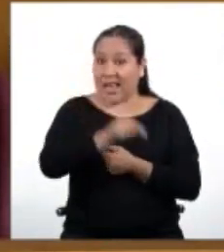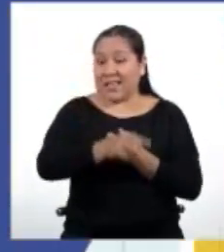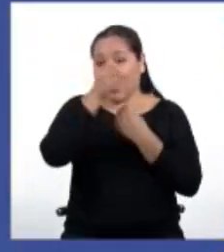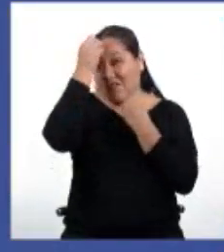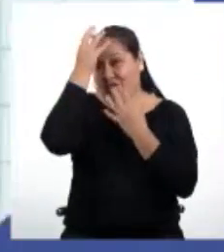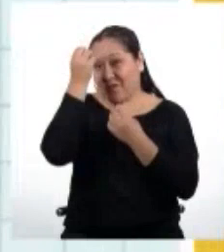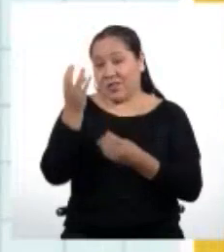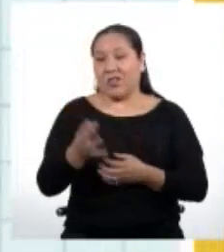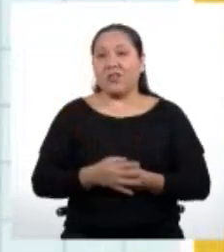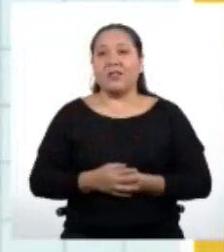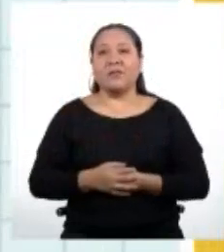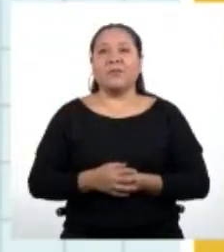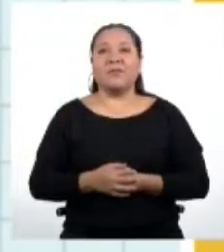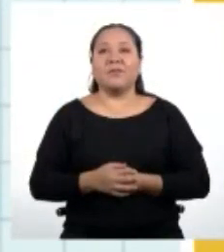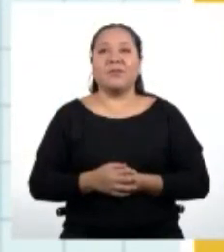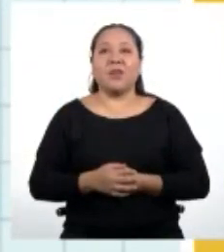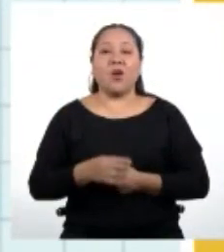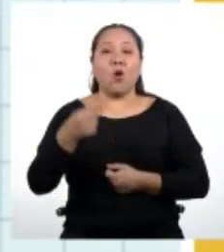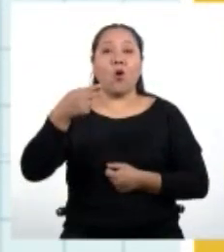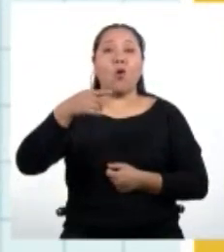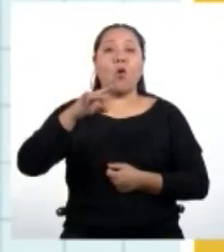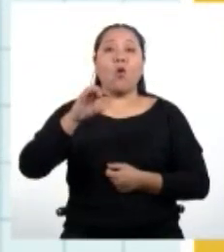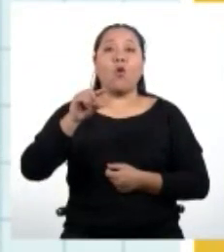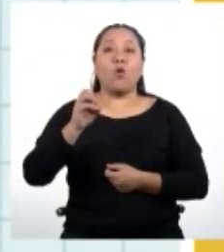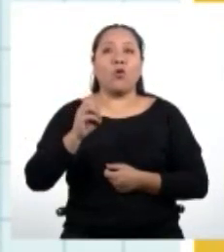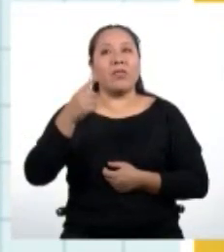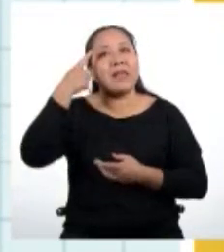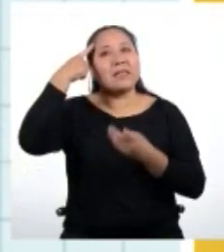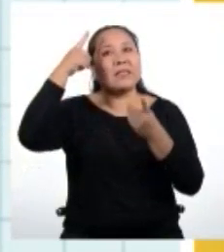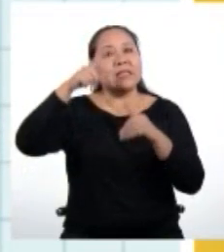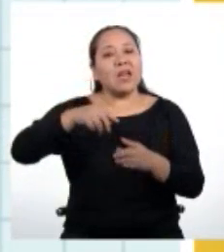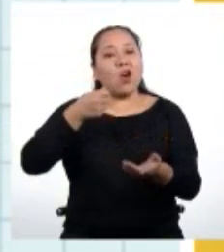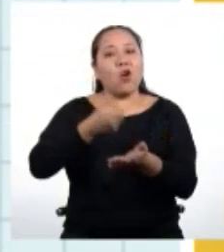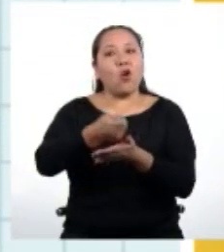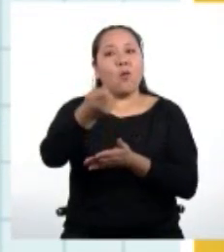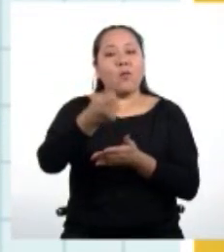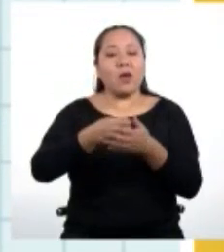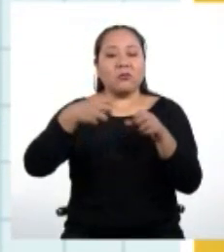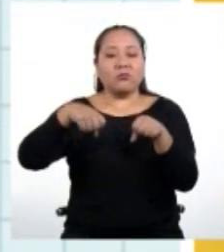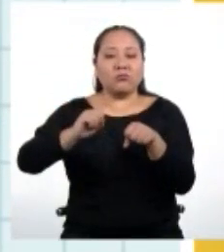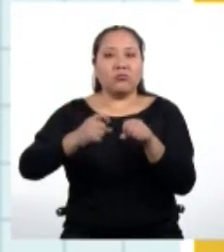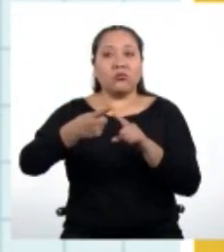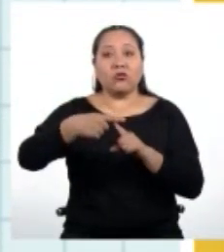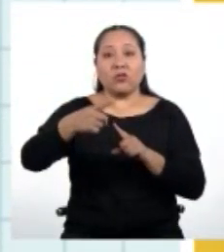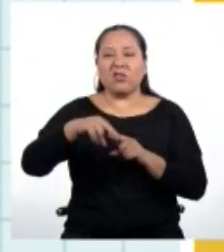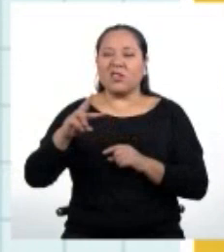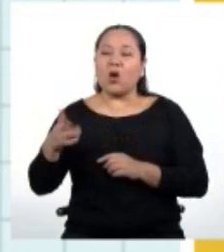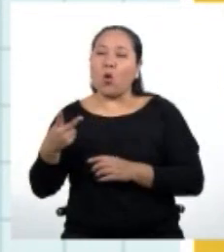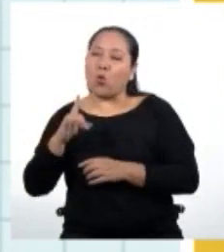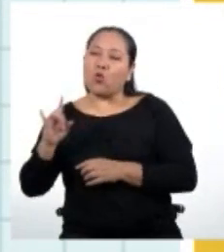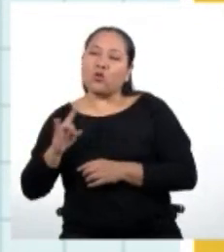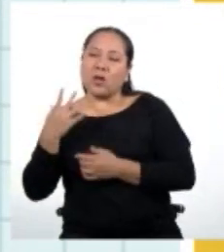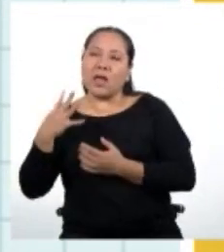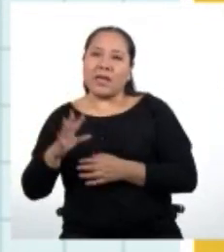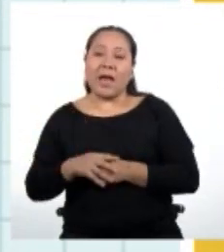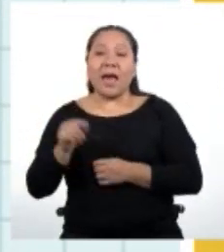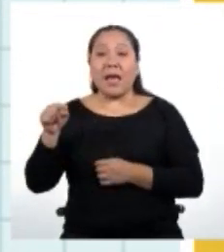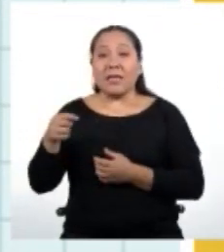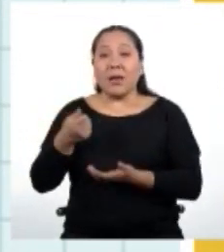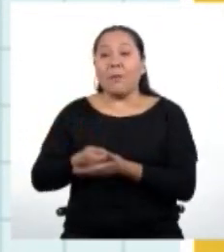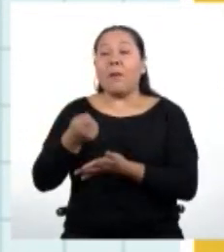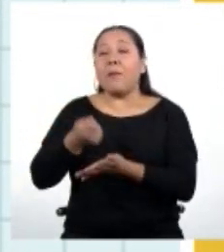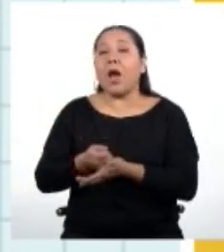datos. Hugo ha decidido comprarse una motocar de segunda mano que cuesta 4